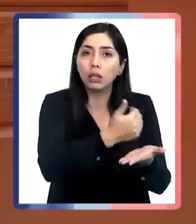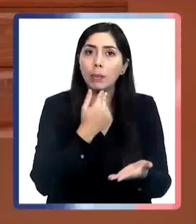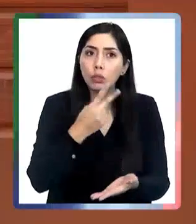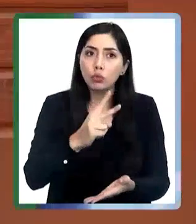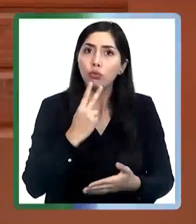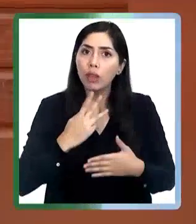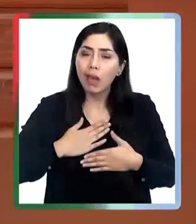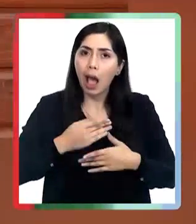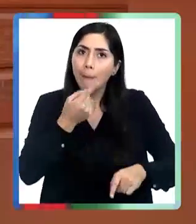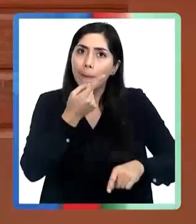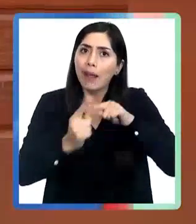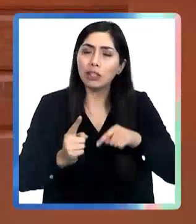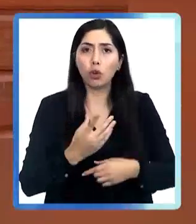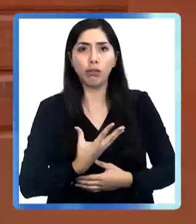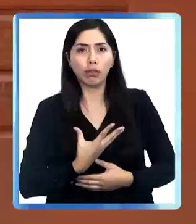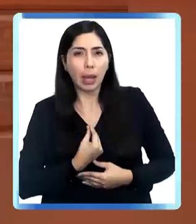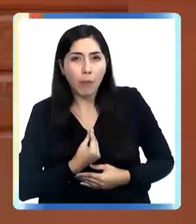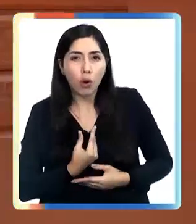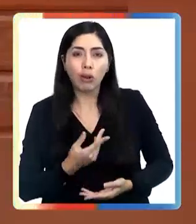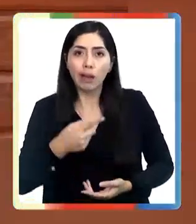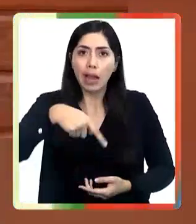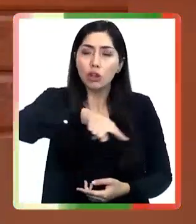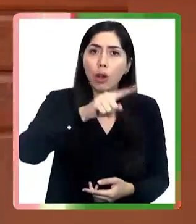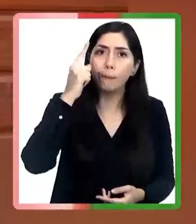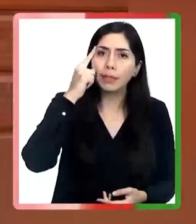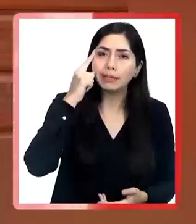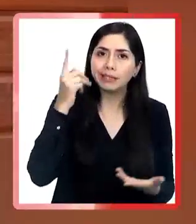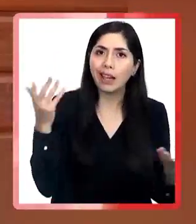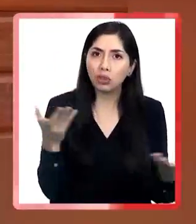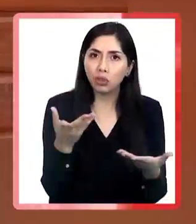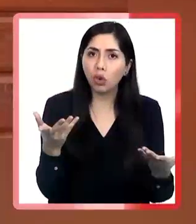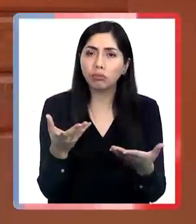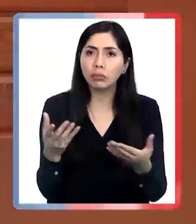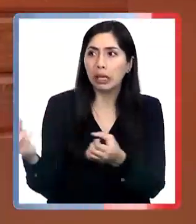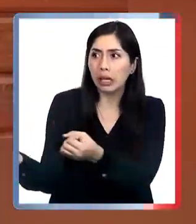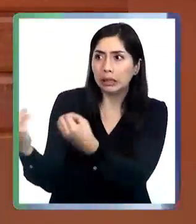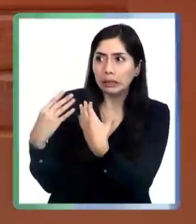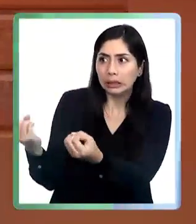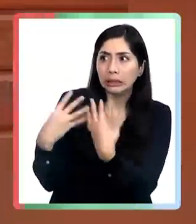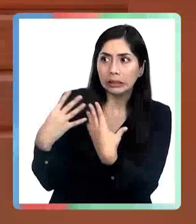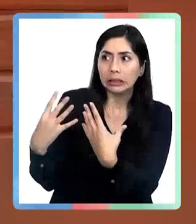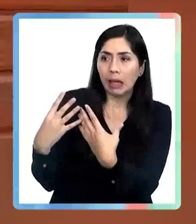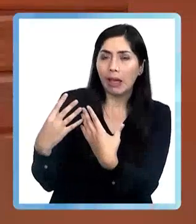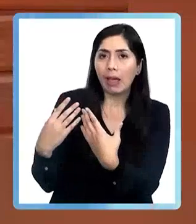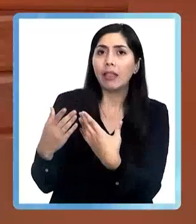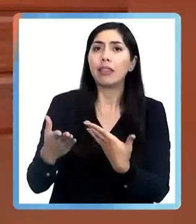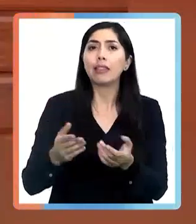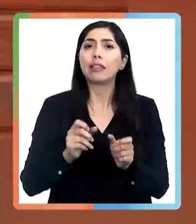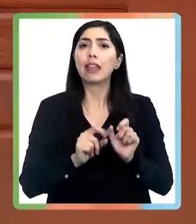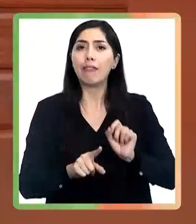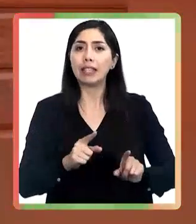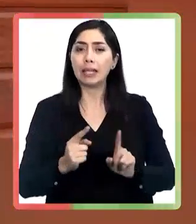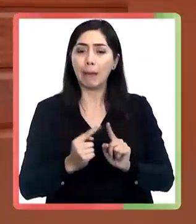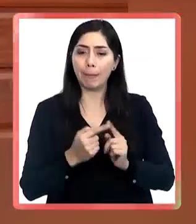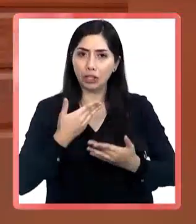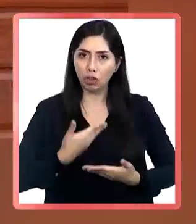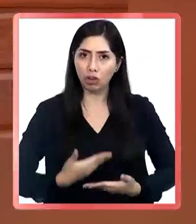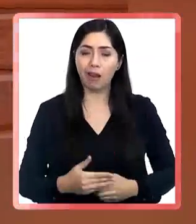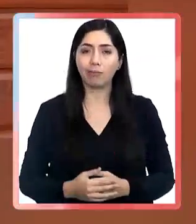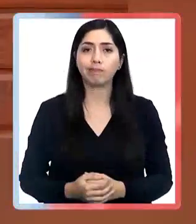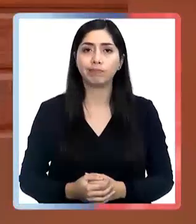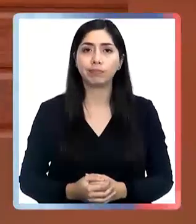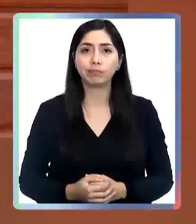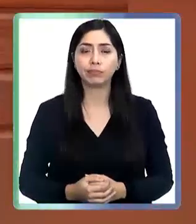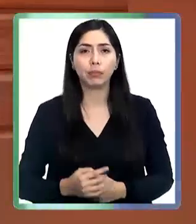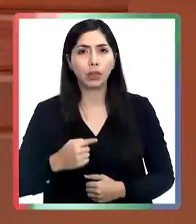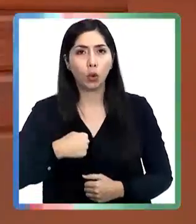vidas y están con temor. Y todos ellos pensando en ser capacitados en defensa personal. Esto, no